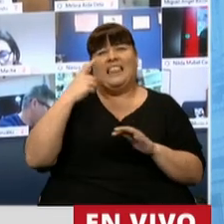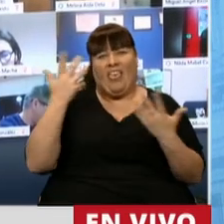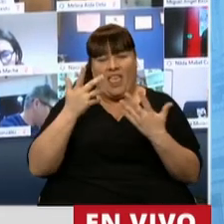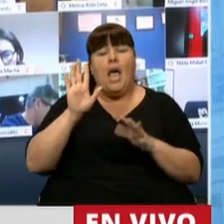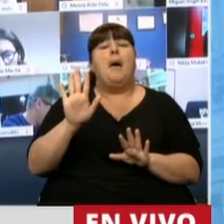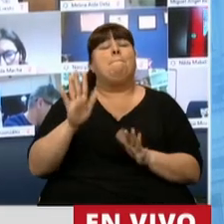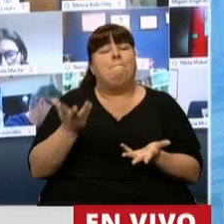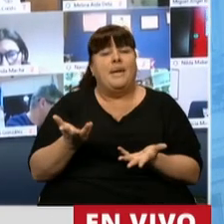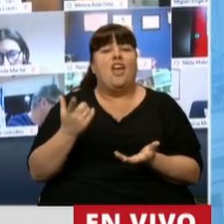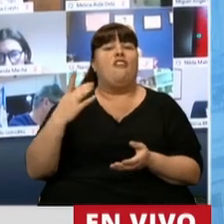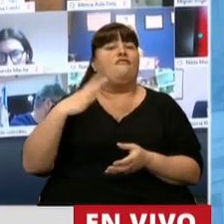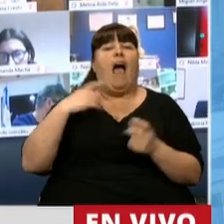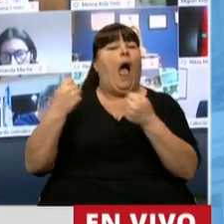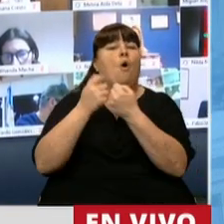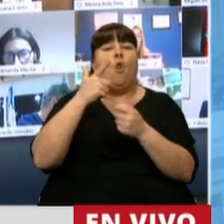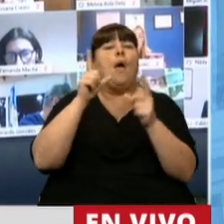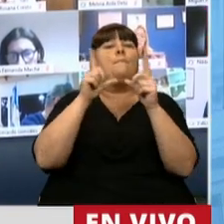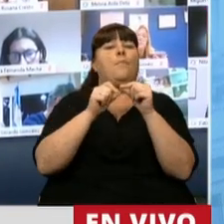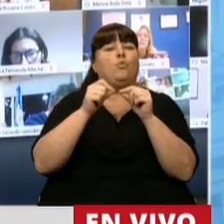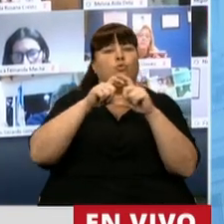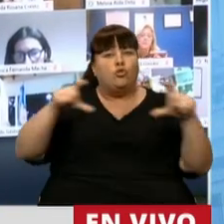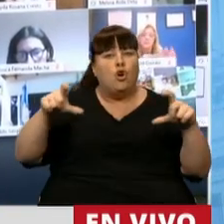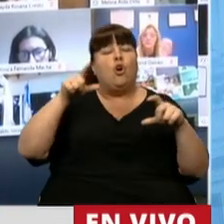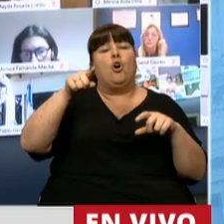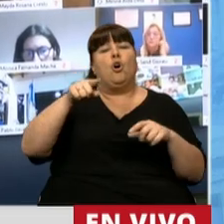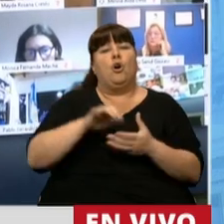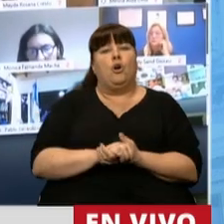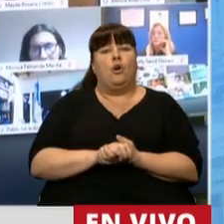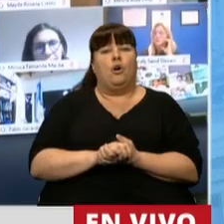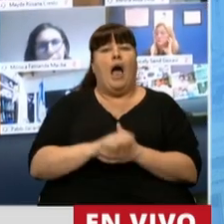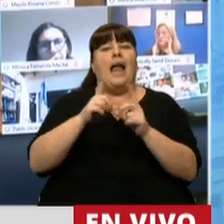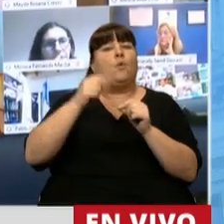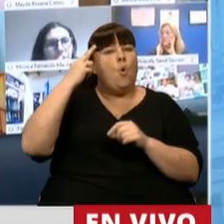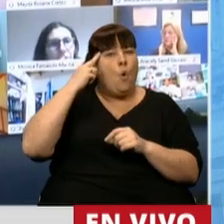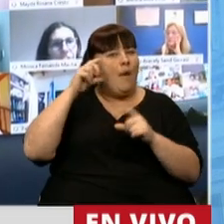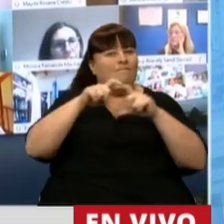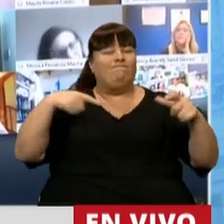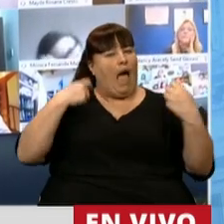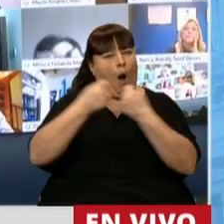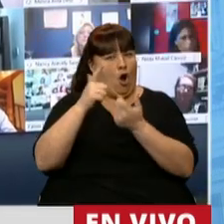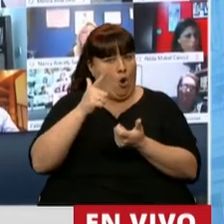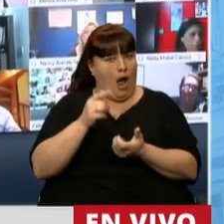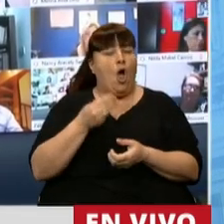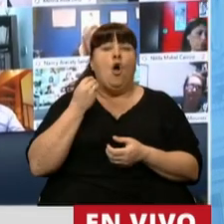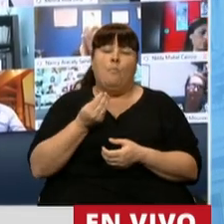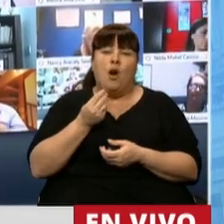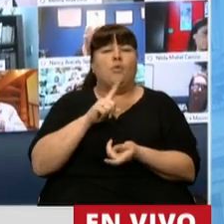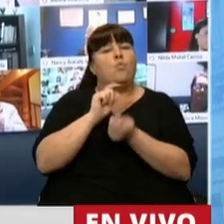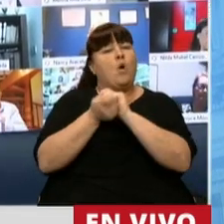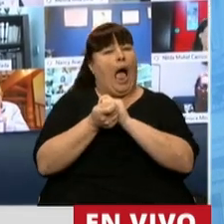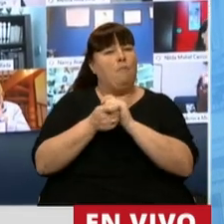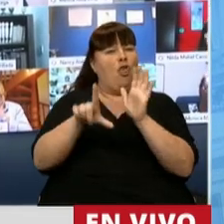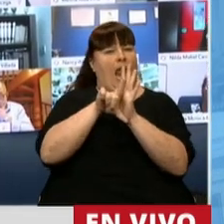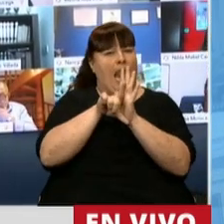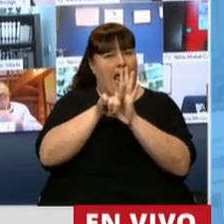lamentablemente no hemos podido llegar a un acuerdo con el texto que se pretende incorporar como artículo 9 porque implica una alteración